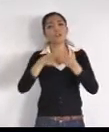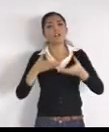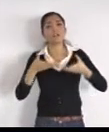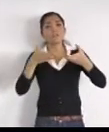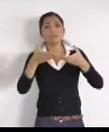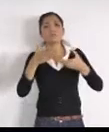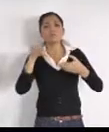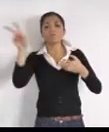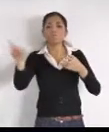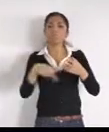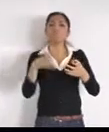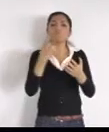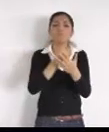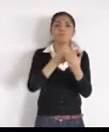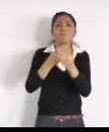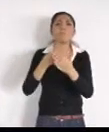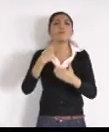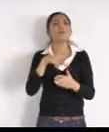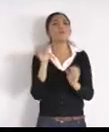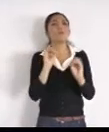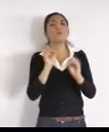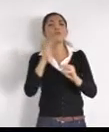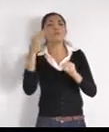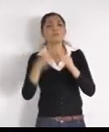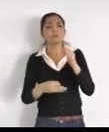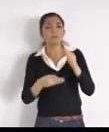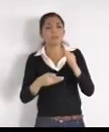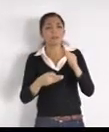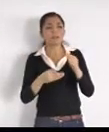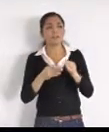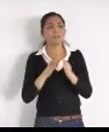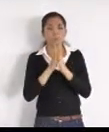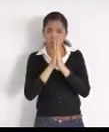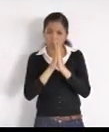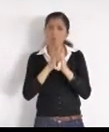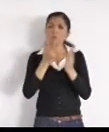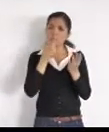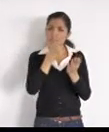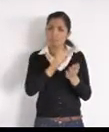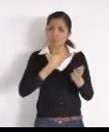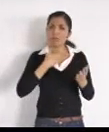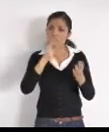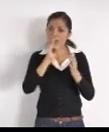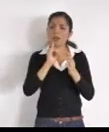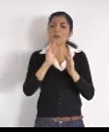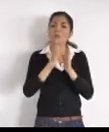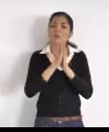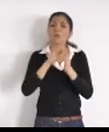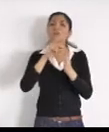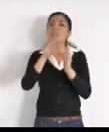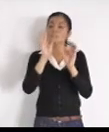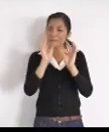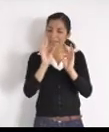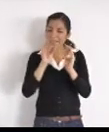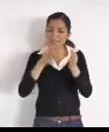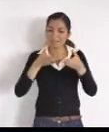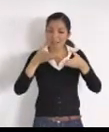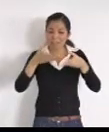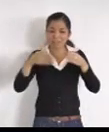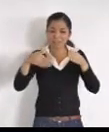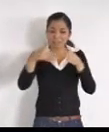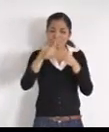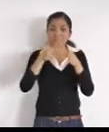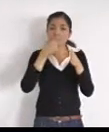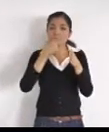Claudia, tu, la zona, en donde, no quedó, esta agenda completa, mi compromiso, es seguir trabajando, en Lomas de San Agustín,